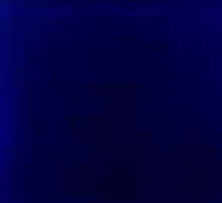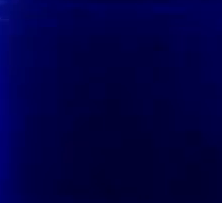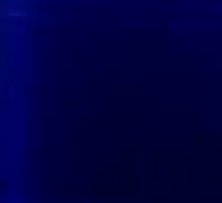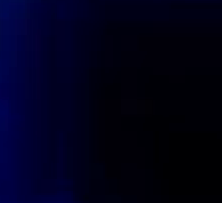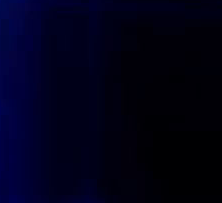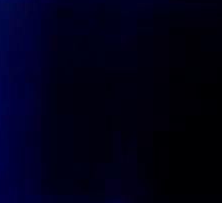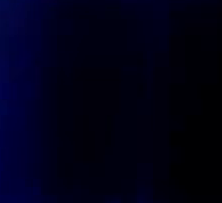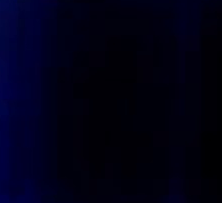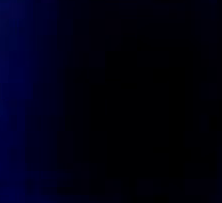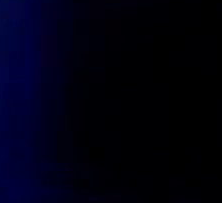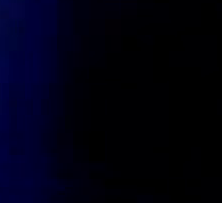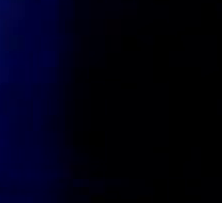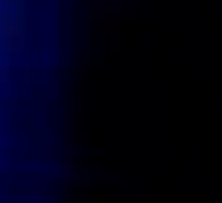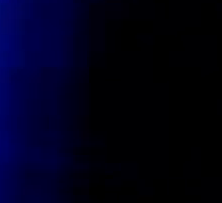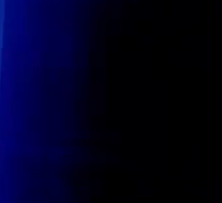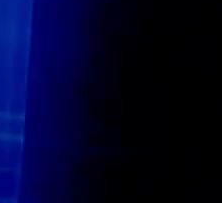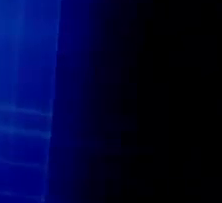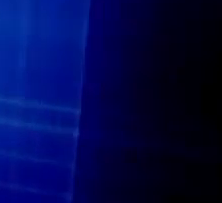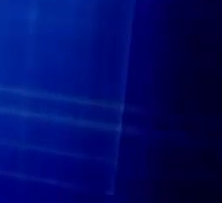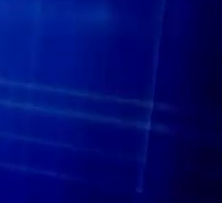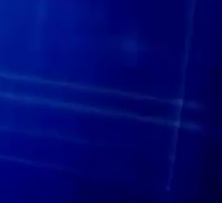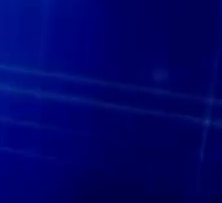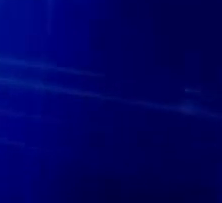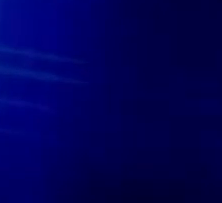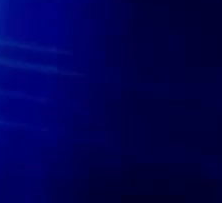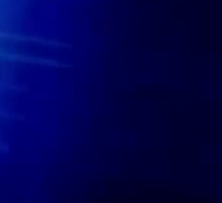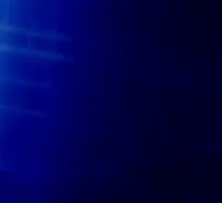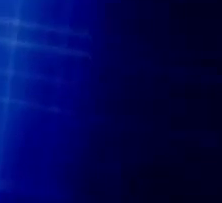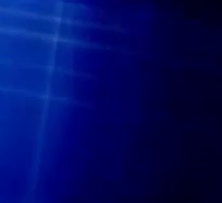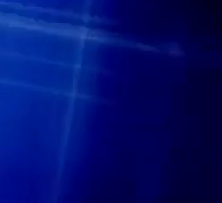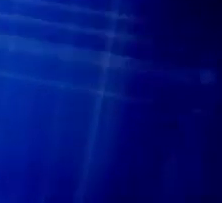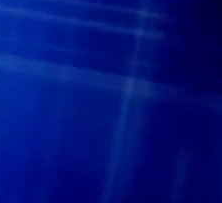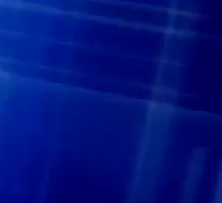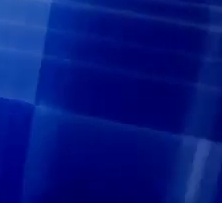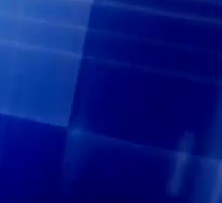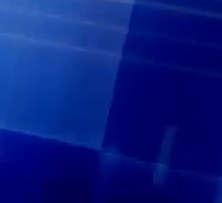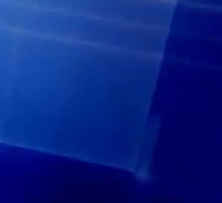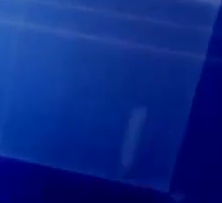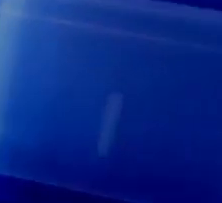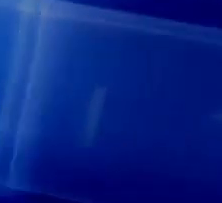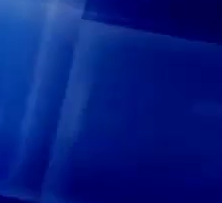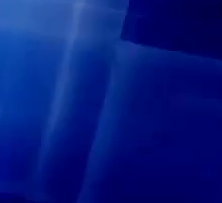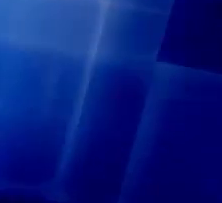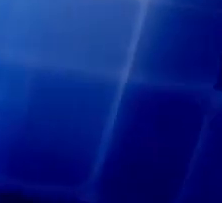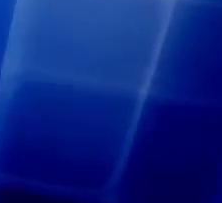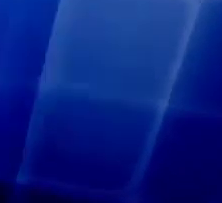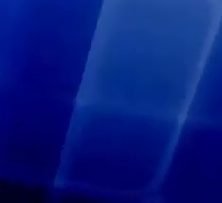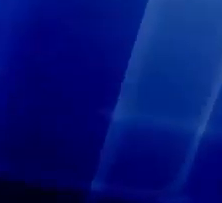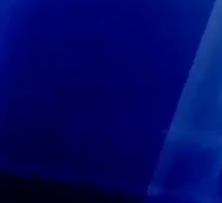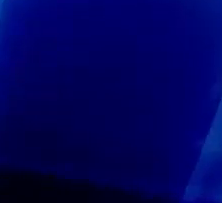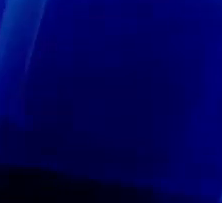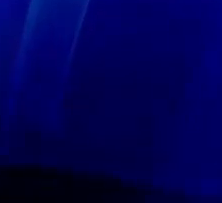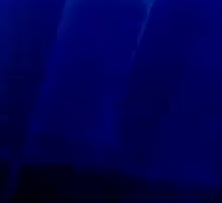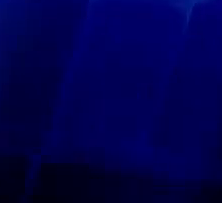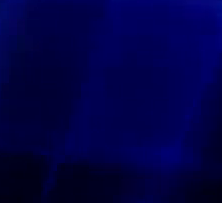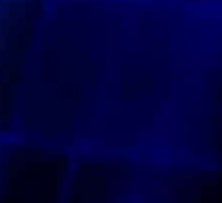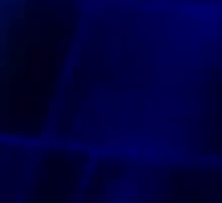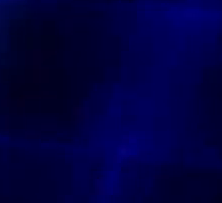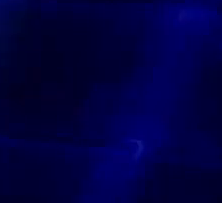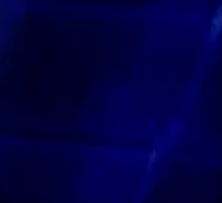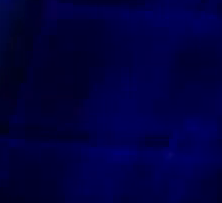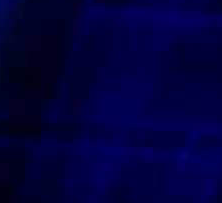las naciones Perplejas a causa del rugido del mar Y de las olas Todo esto está Íntimamente ligado Todo esto está